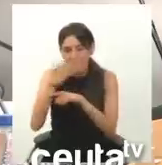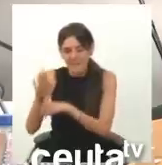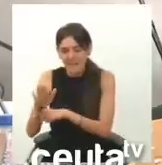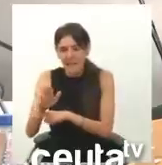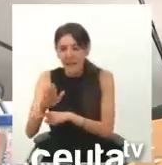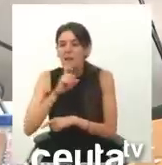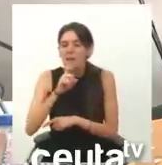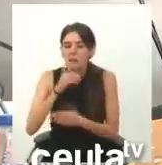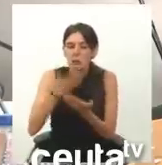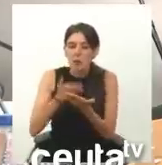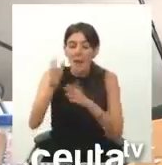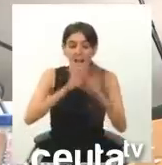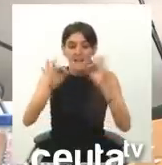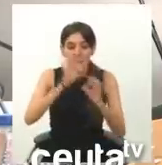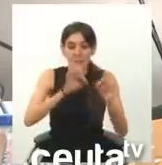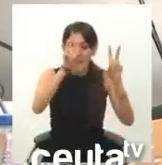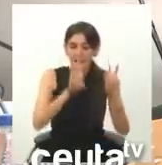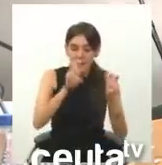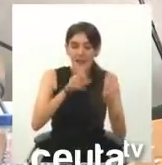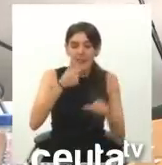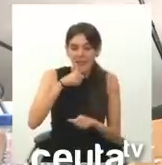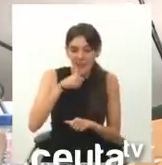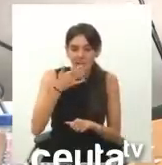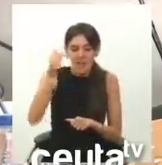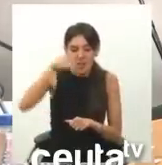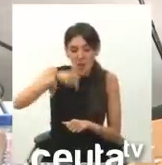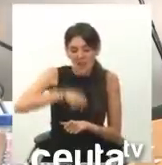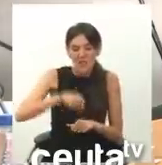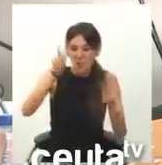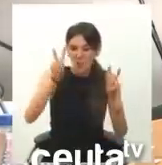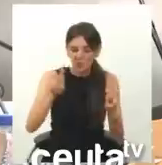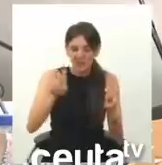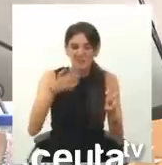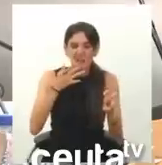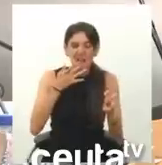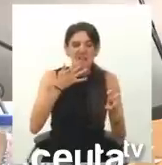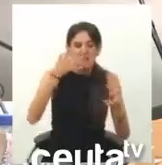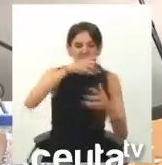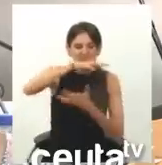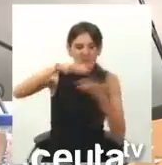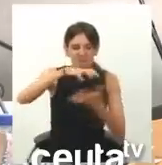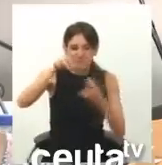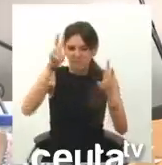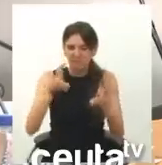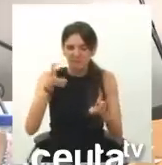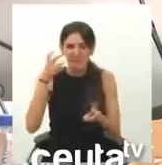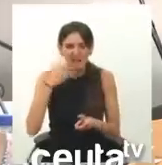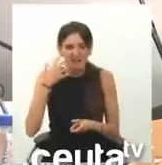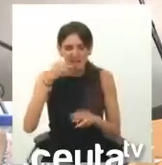y dejar la Asamblea para cuestiones relativas a Ceuta y no convertir esto en una especie de caja de resonancia constantes.